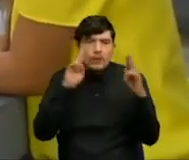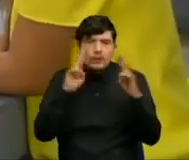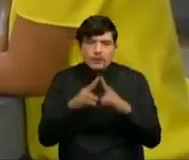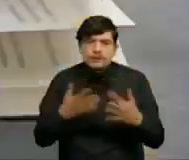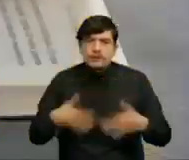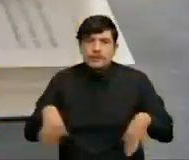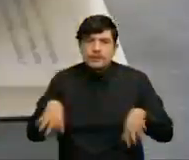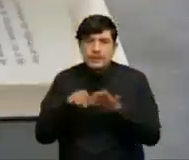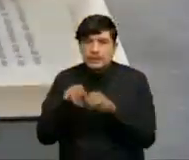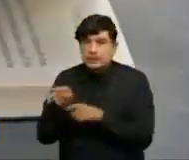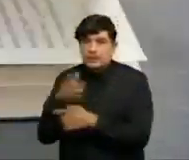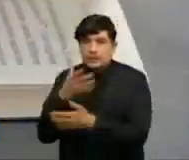punto de vista científico a un tema sencillo.